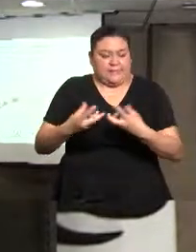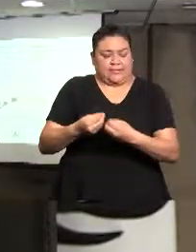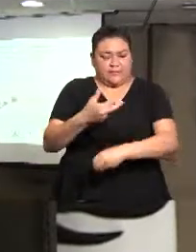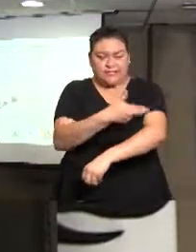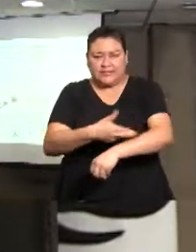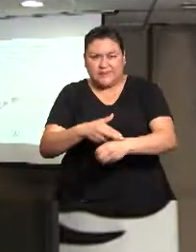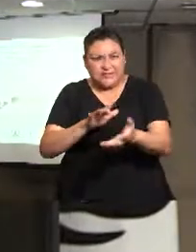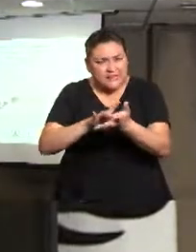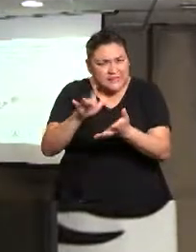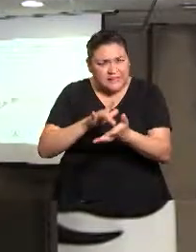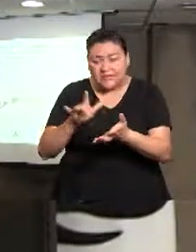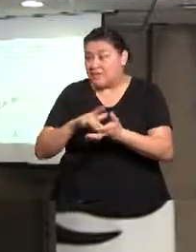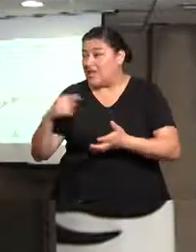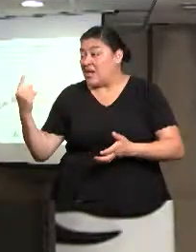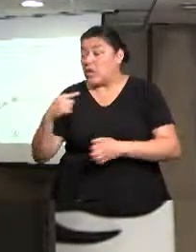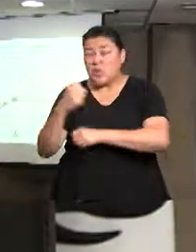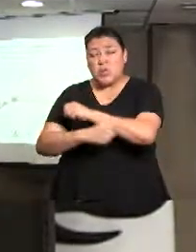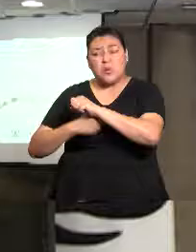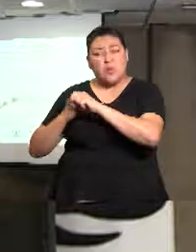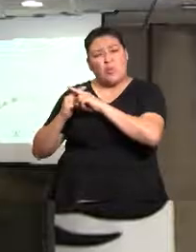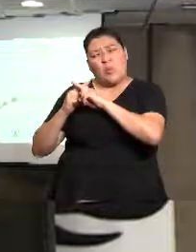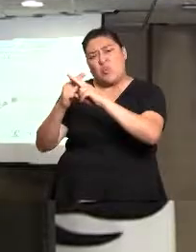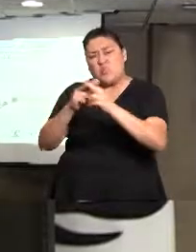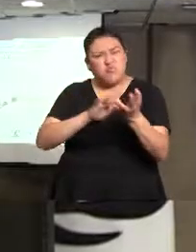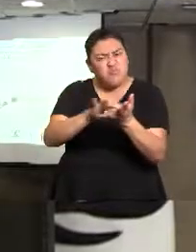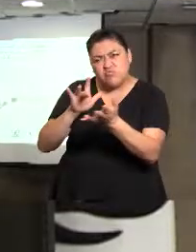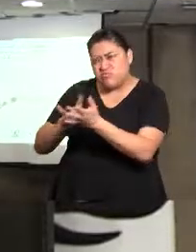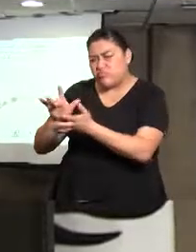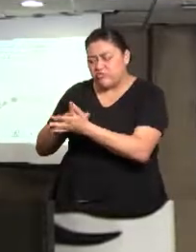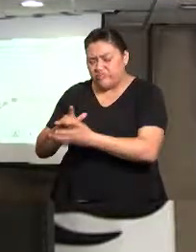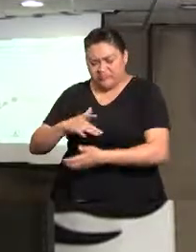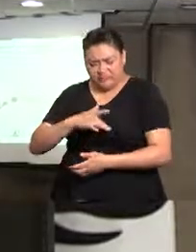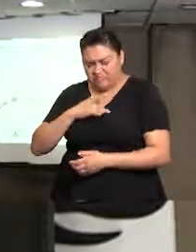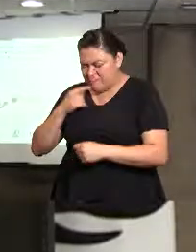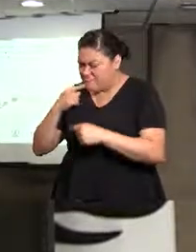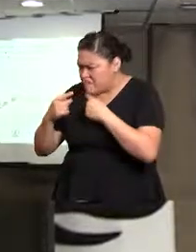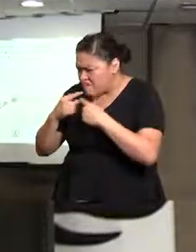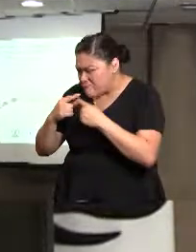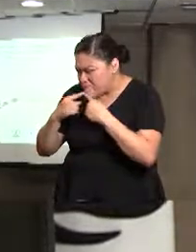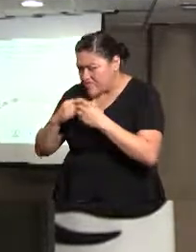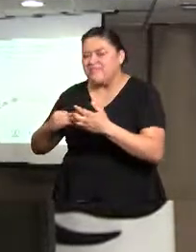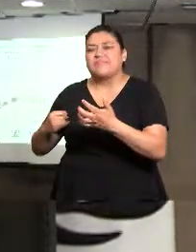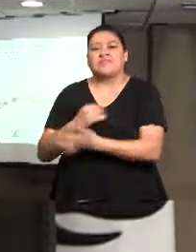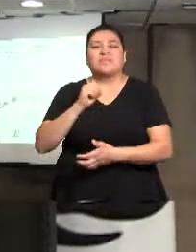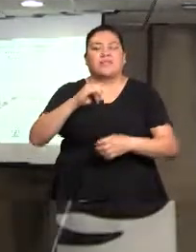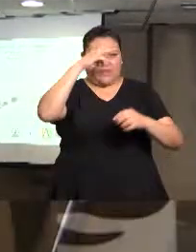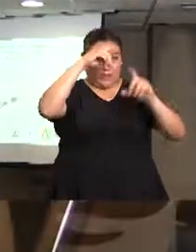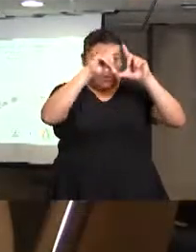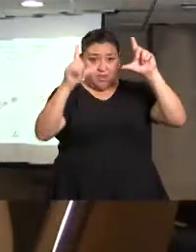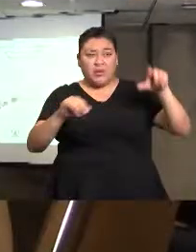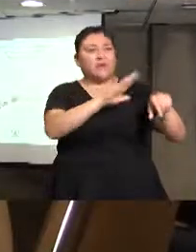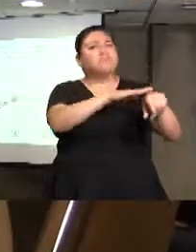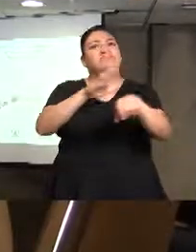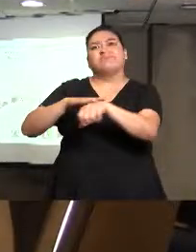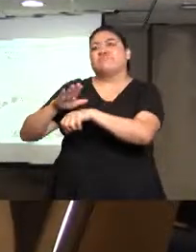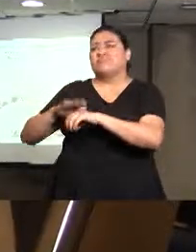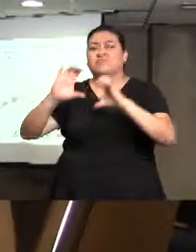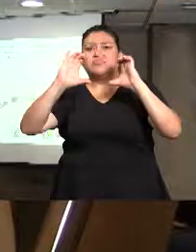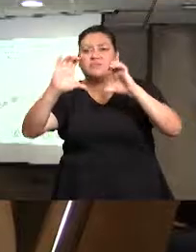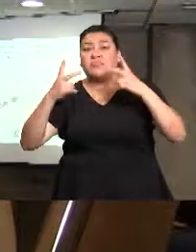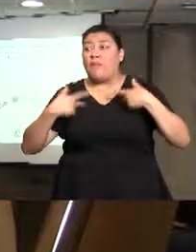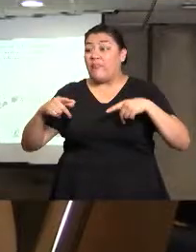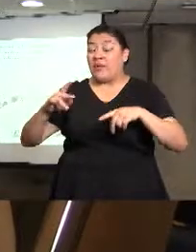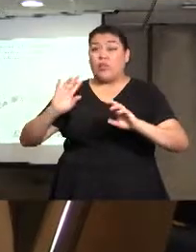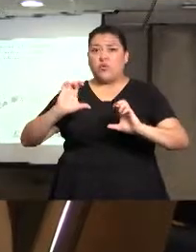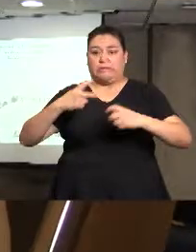y de muchos años, decidimos unirnos para hacer una jornada nacional de prevención de la trata de personas. Entonces, de esta manera nos